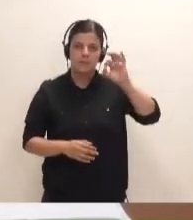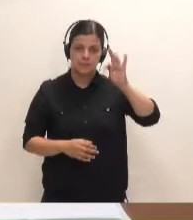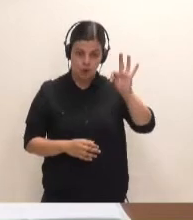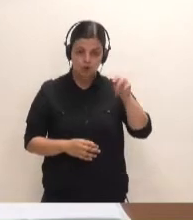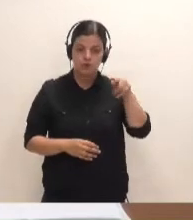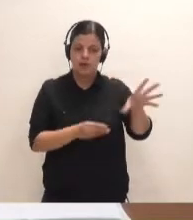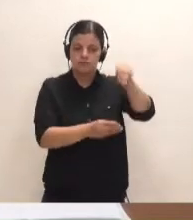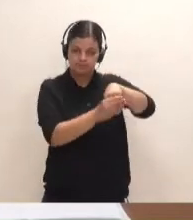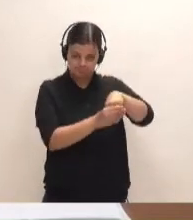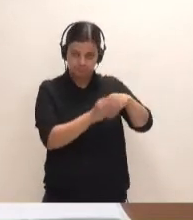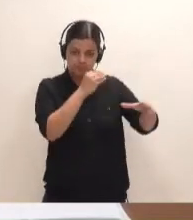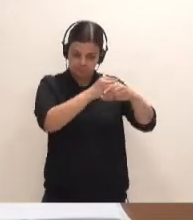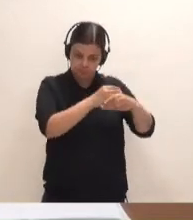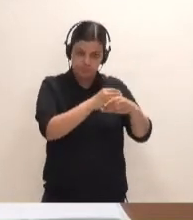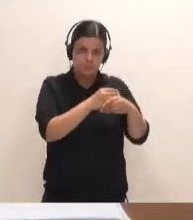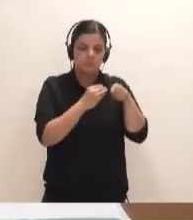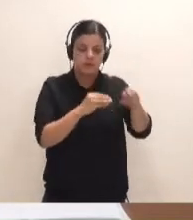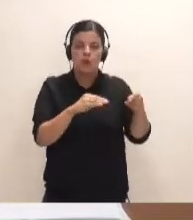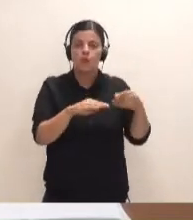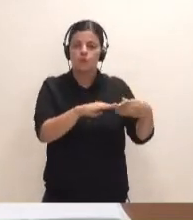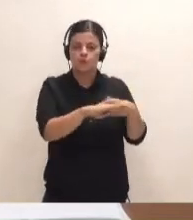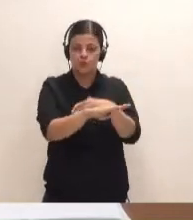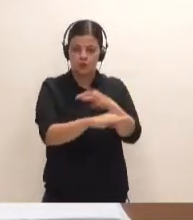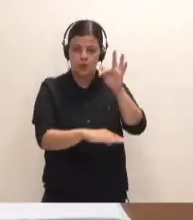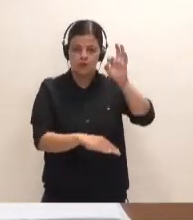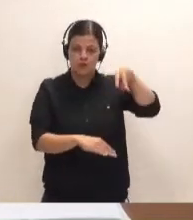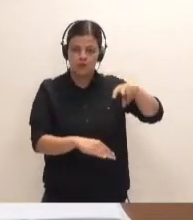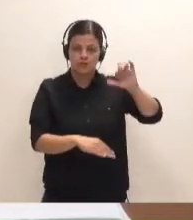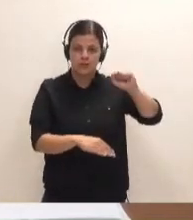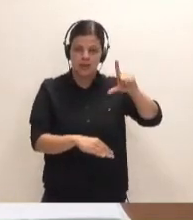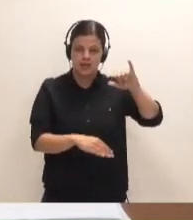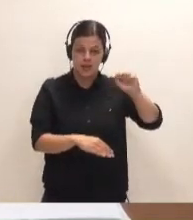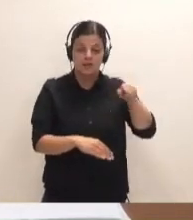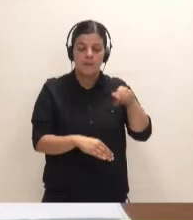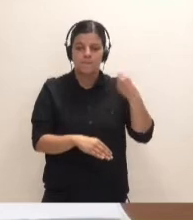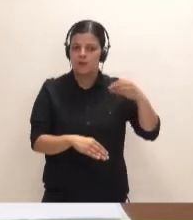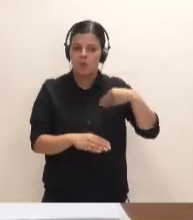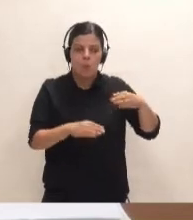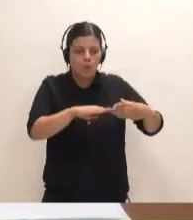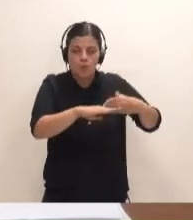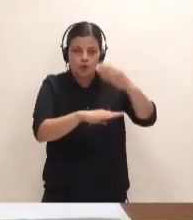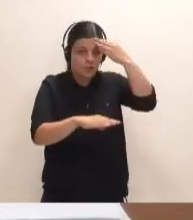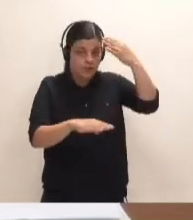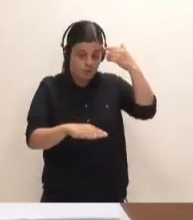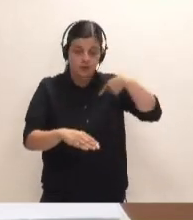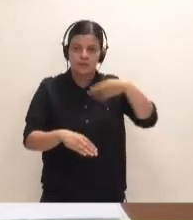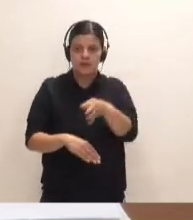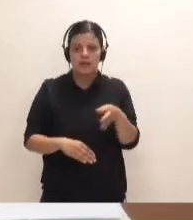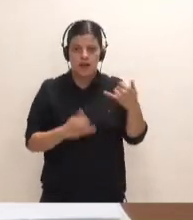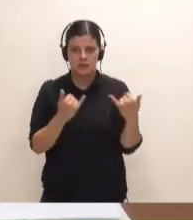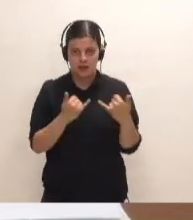el puerto de Fonsalía como puerto principal de la isla de Tenerife